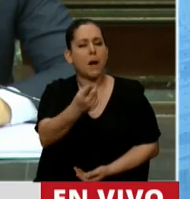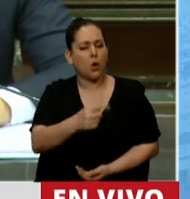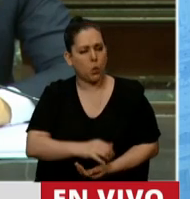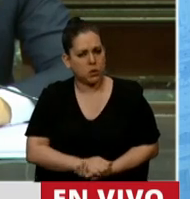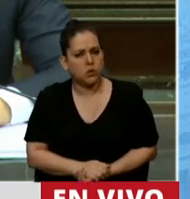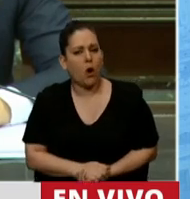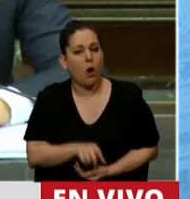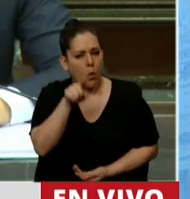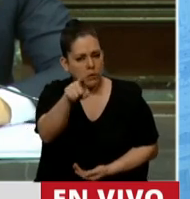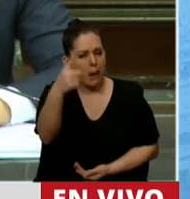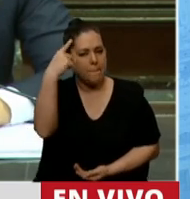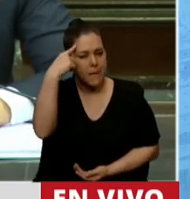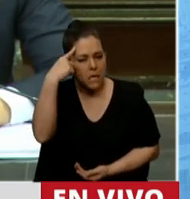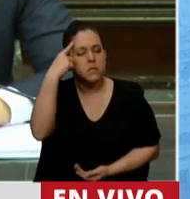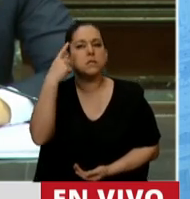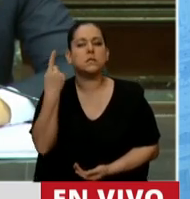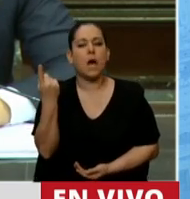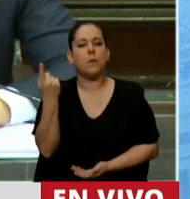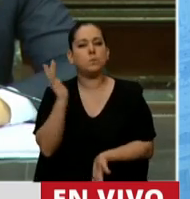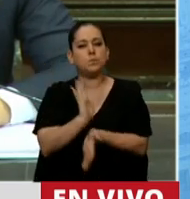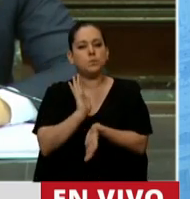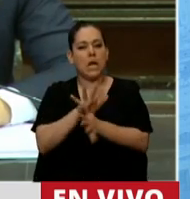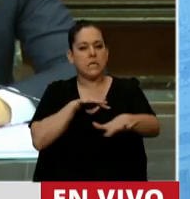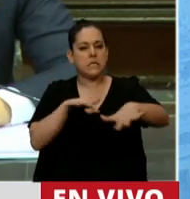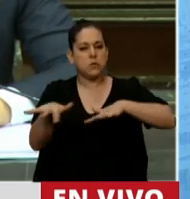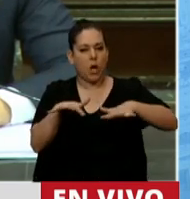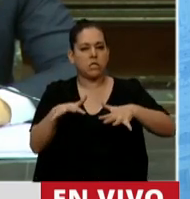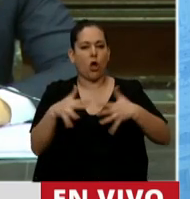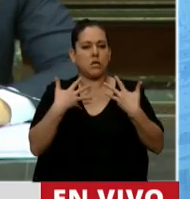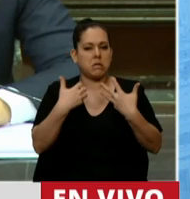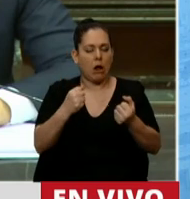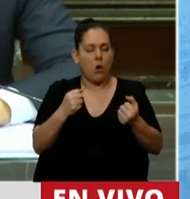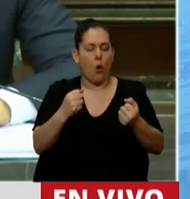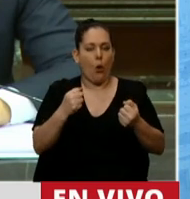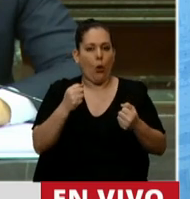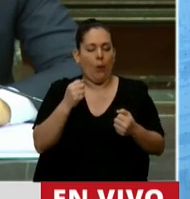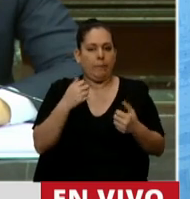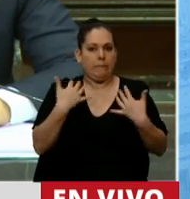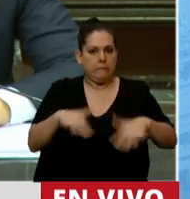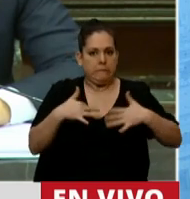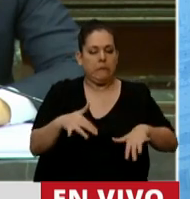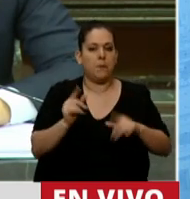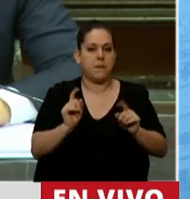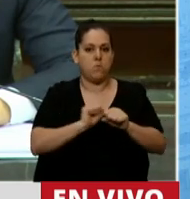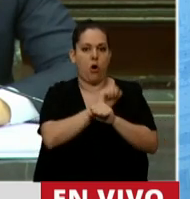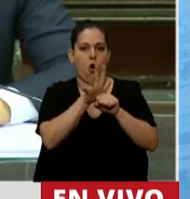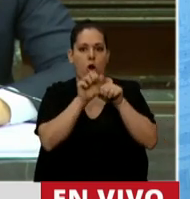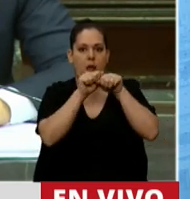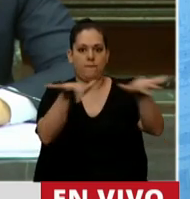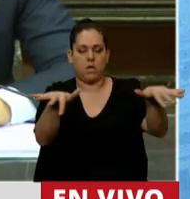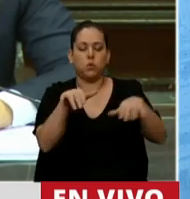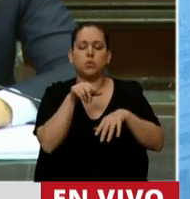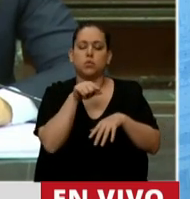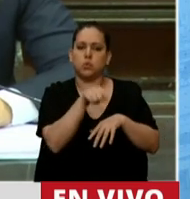que el rol preponderante en una crisis sanitaria, en una emergencia sanitaria como la pandemia del COVID-19,